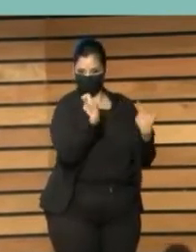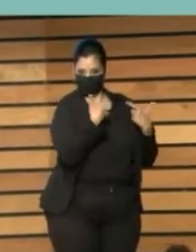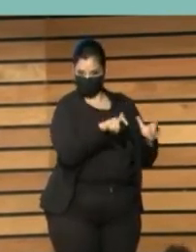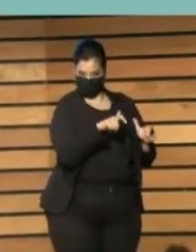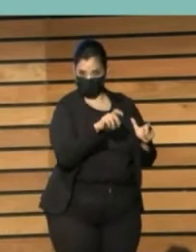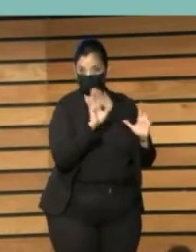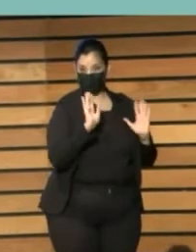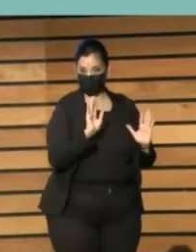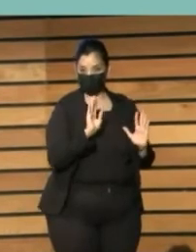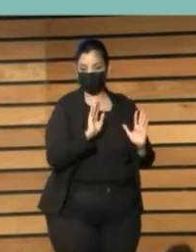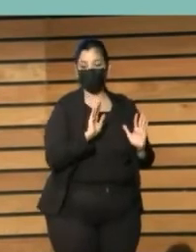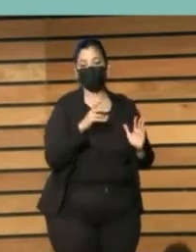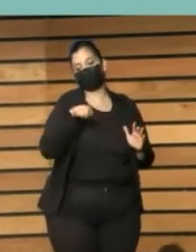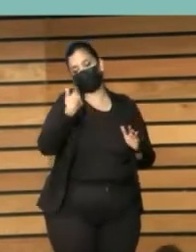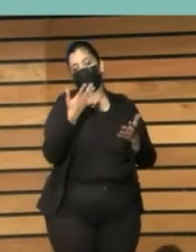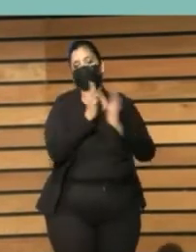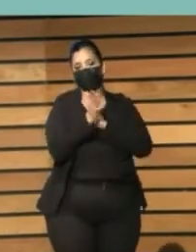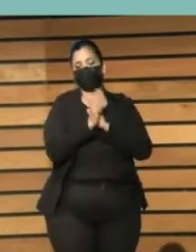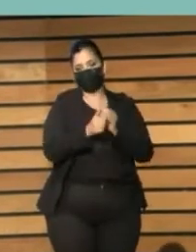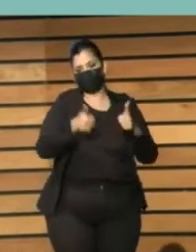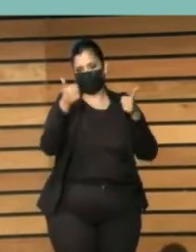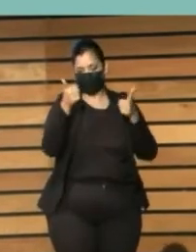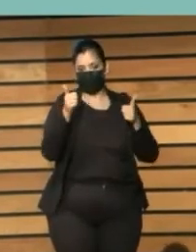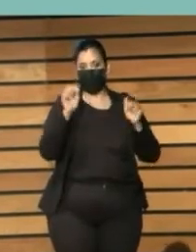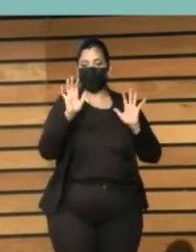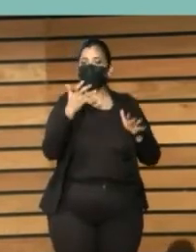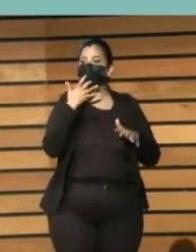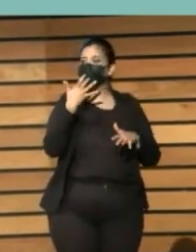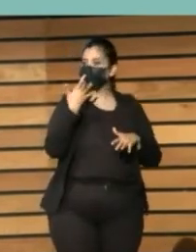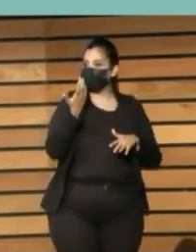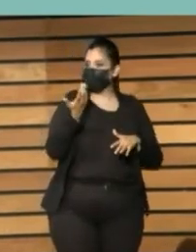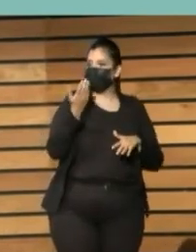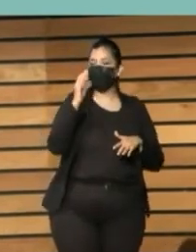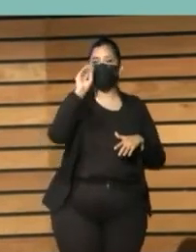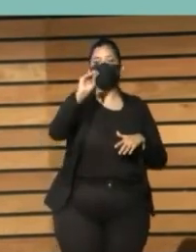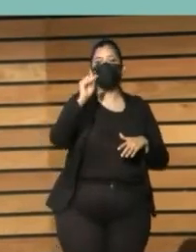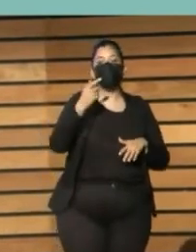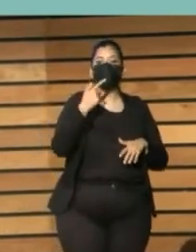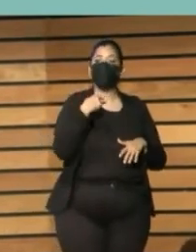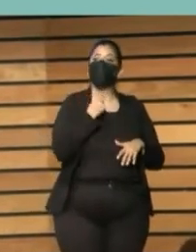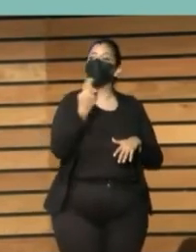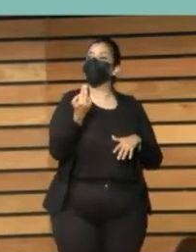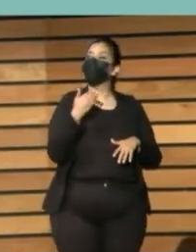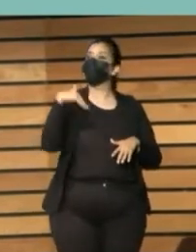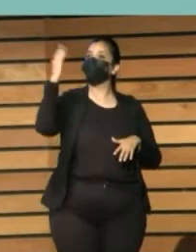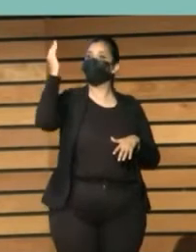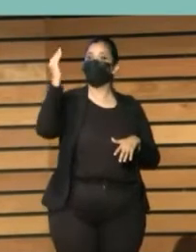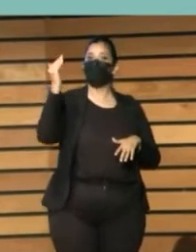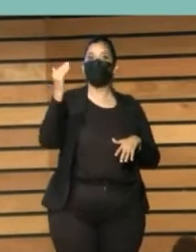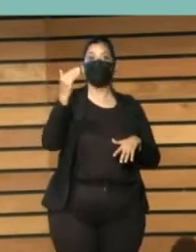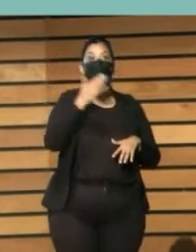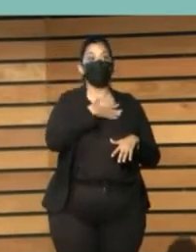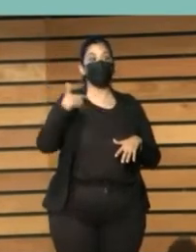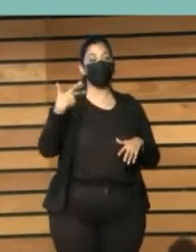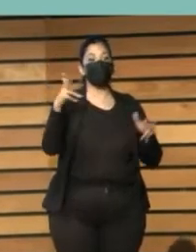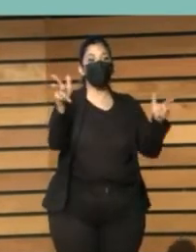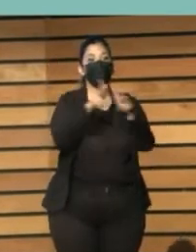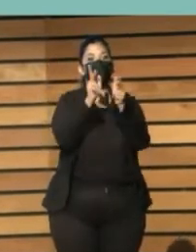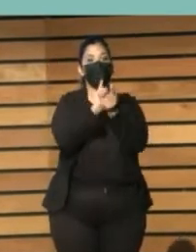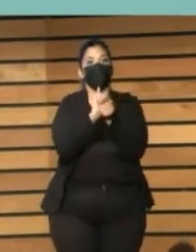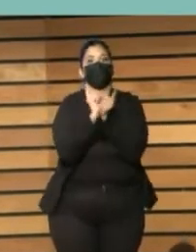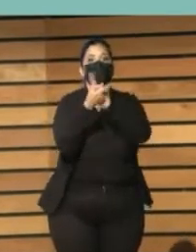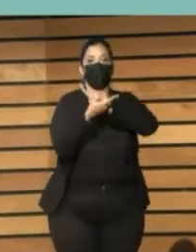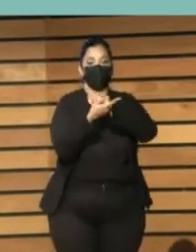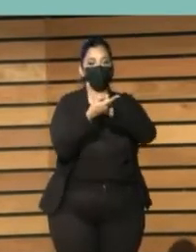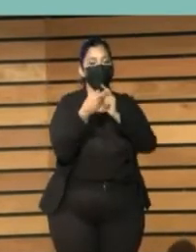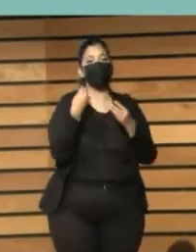Pero yo cuando se plantea la pregunta en voz alta, ¿cómo pretendemos transformar socialmente? Es que las